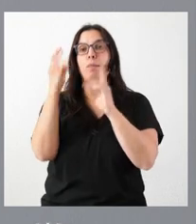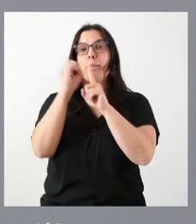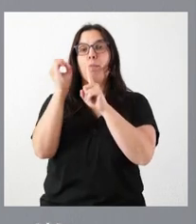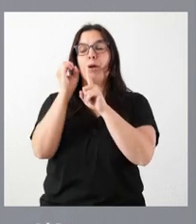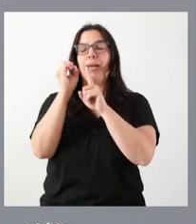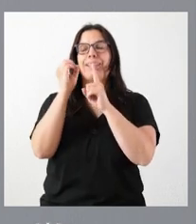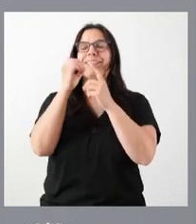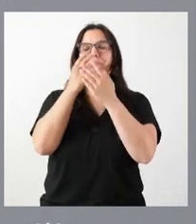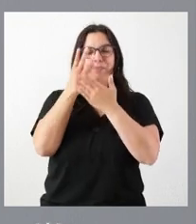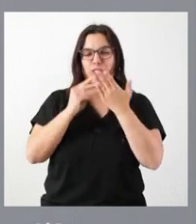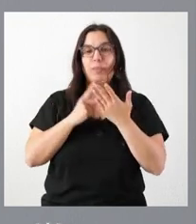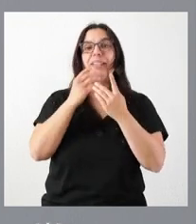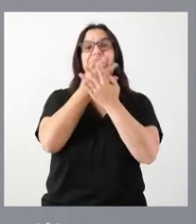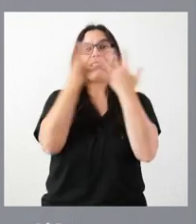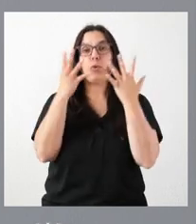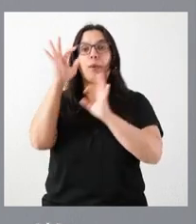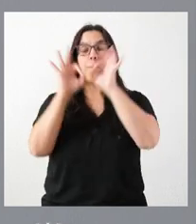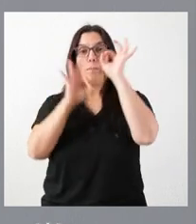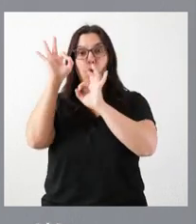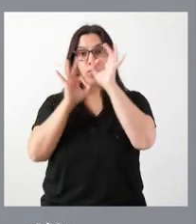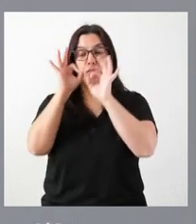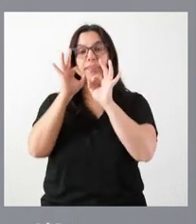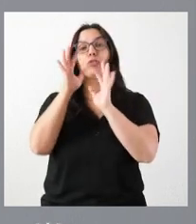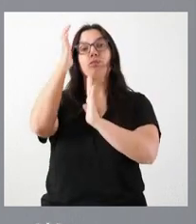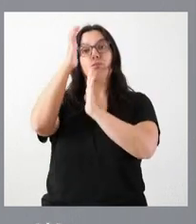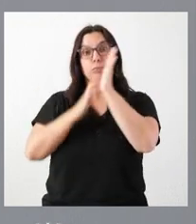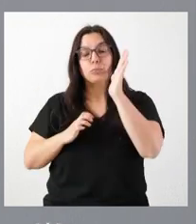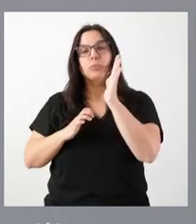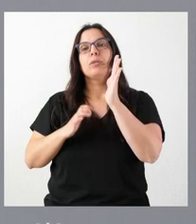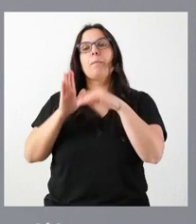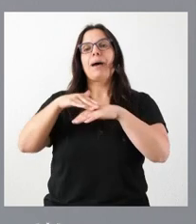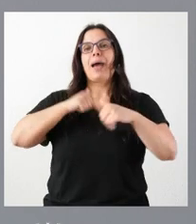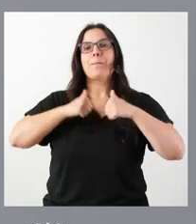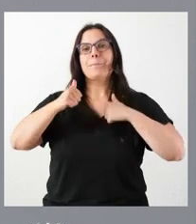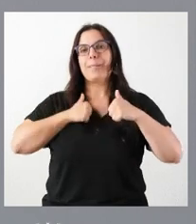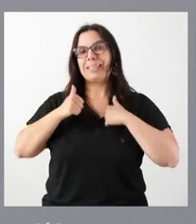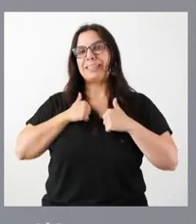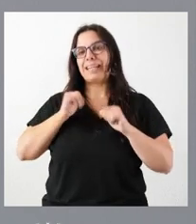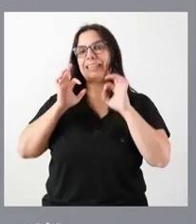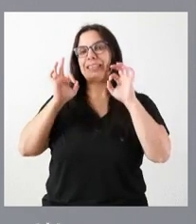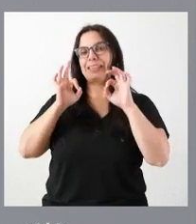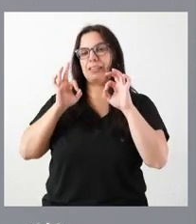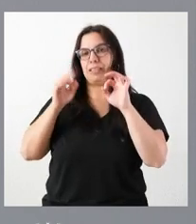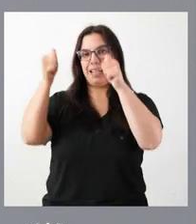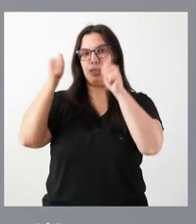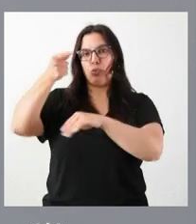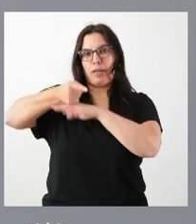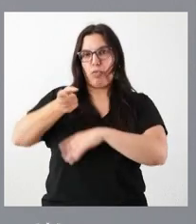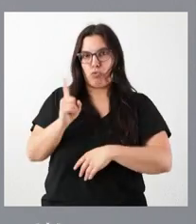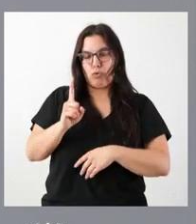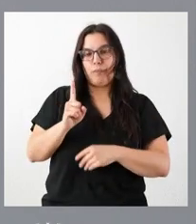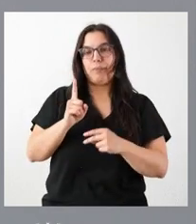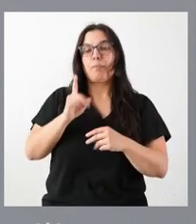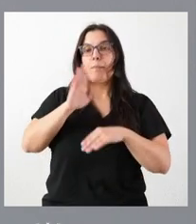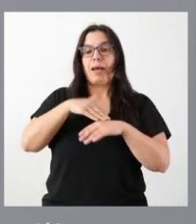no habilitantes respecto de los vigentes en términos de precio público en el presente curso. Hablamos del curso